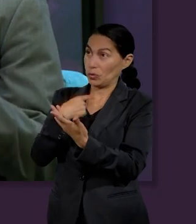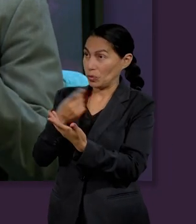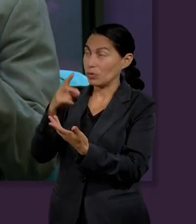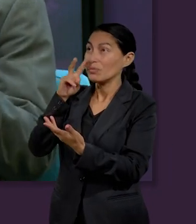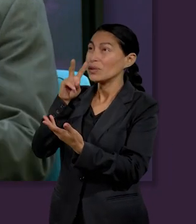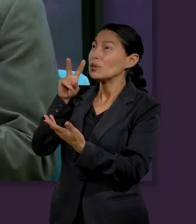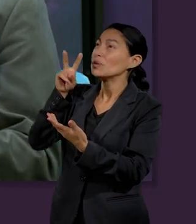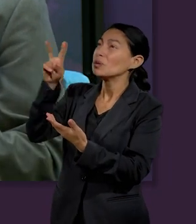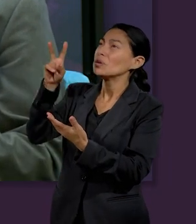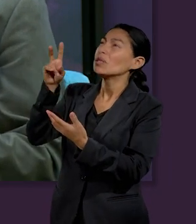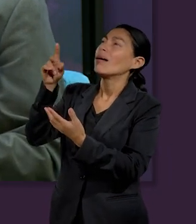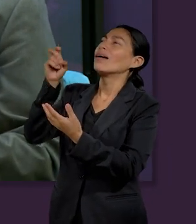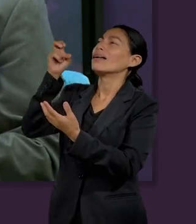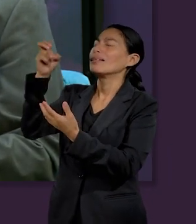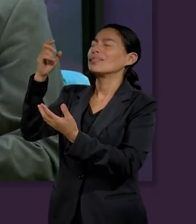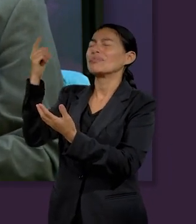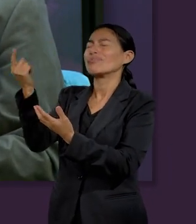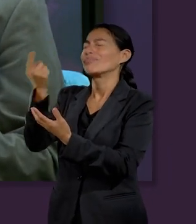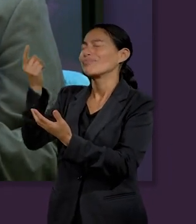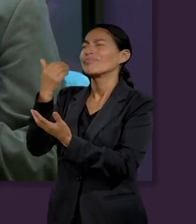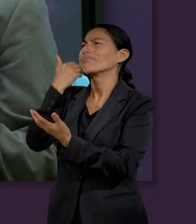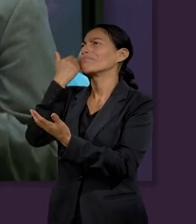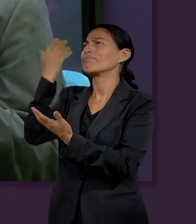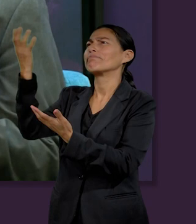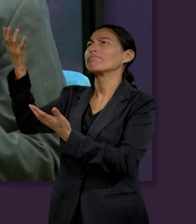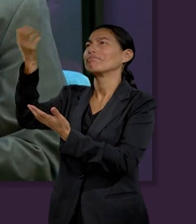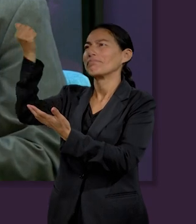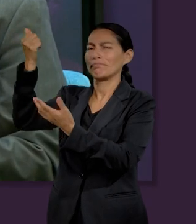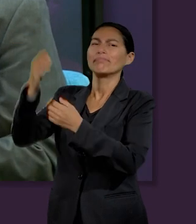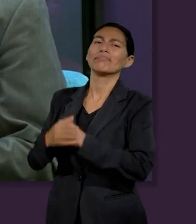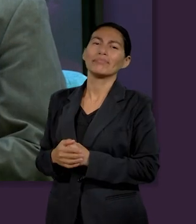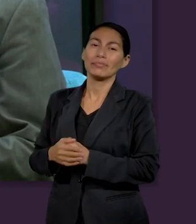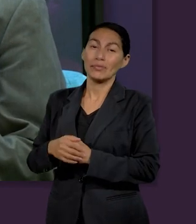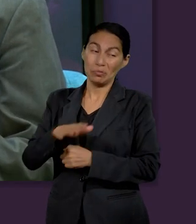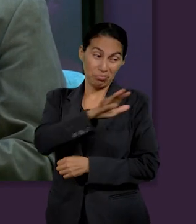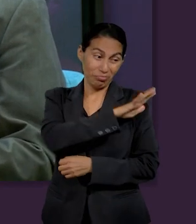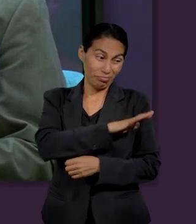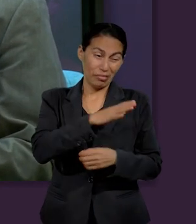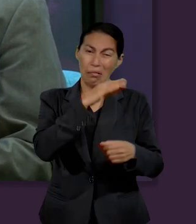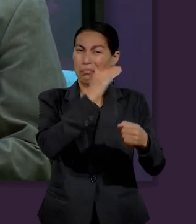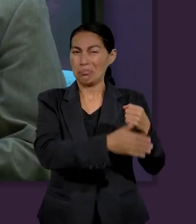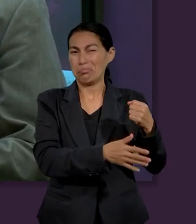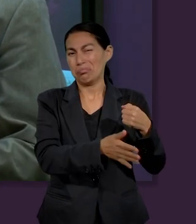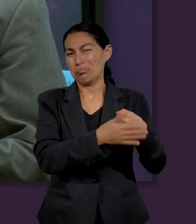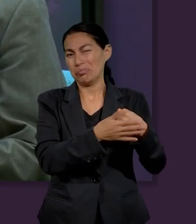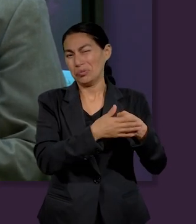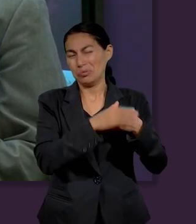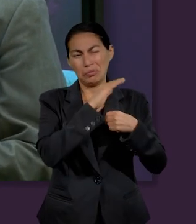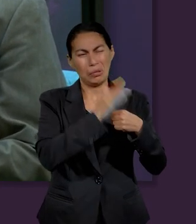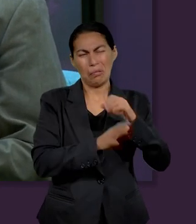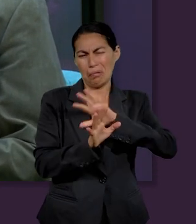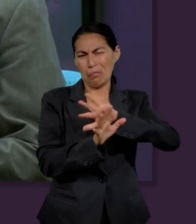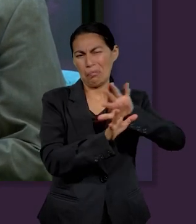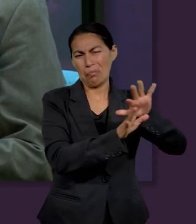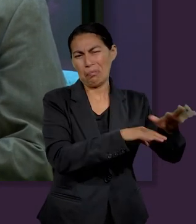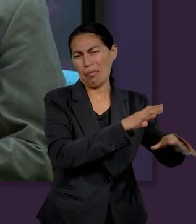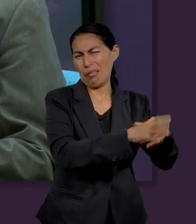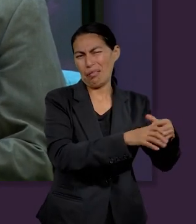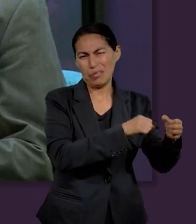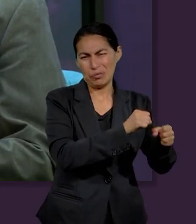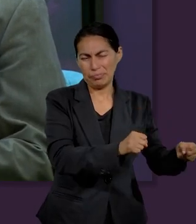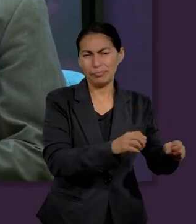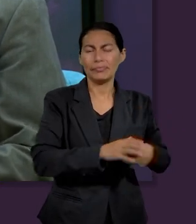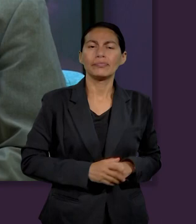pongamos nuestra mirada en lo celestial porque eso es eterno y todo lo que está aquí en esta tierra pues es